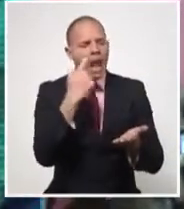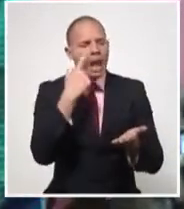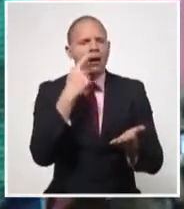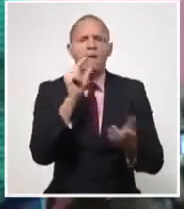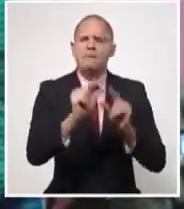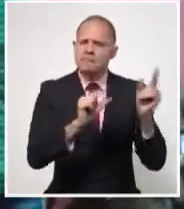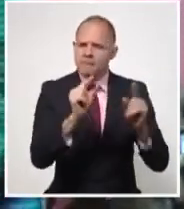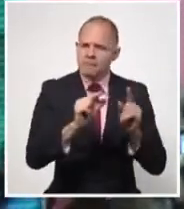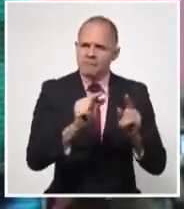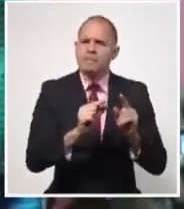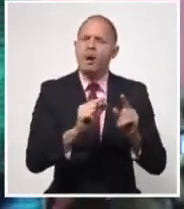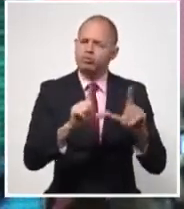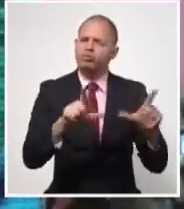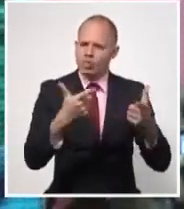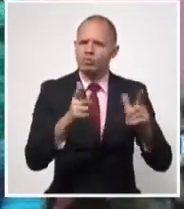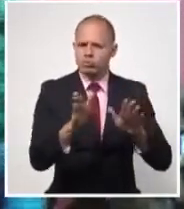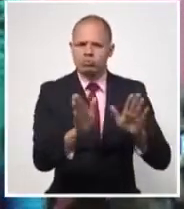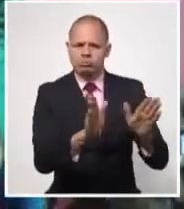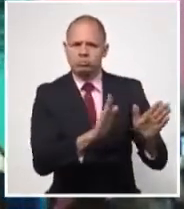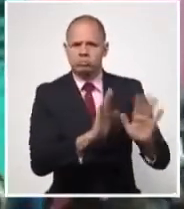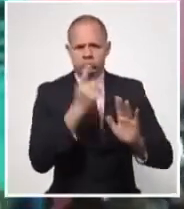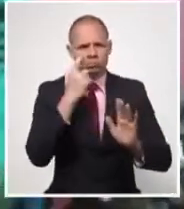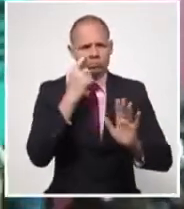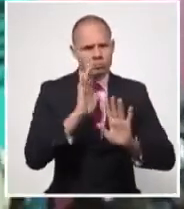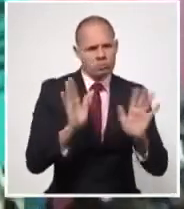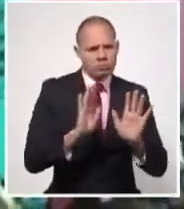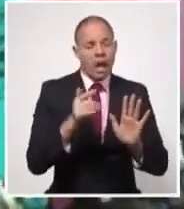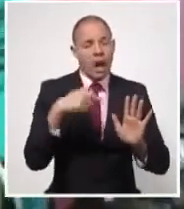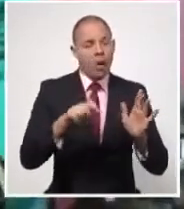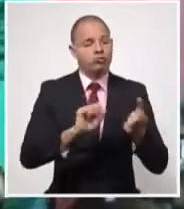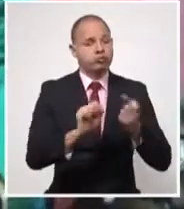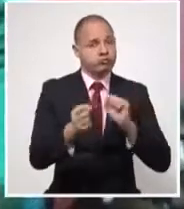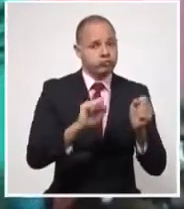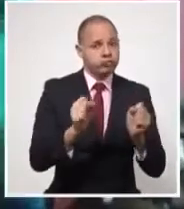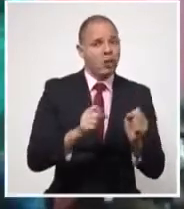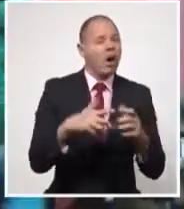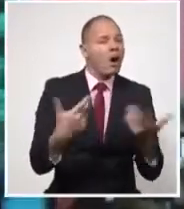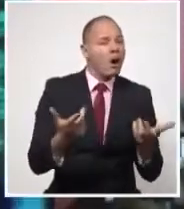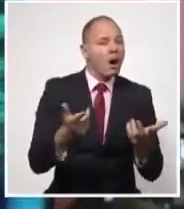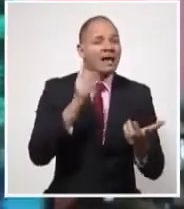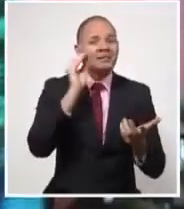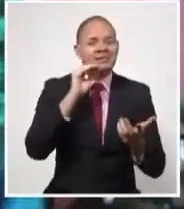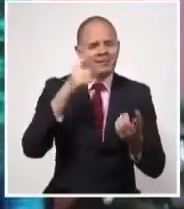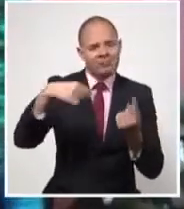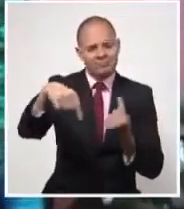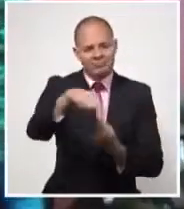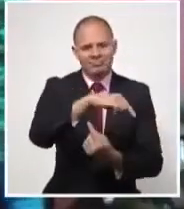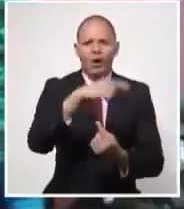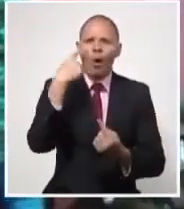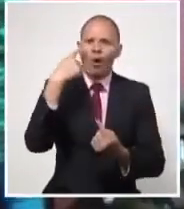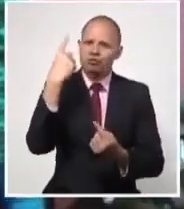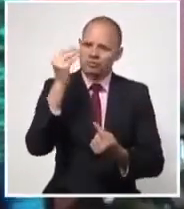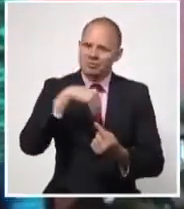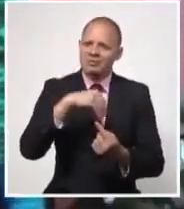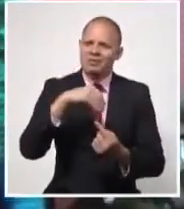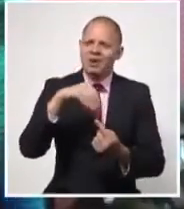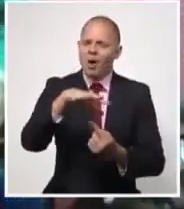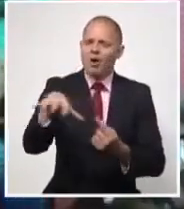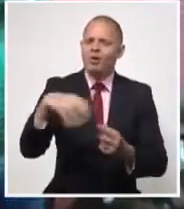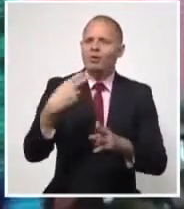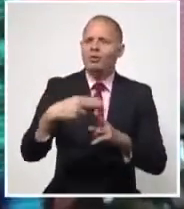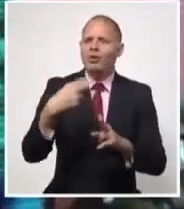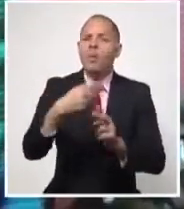incrementamos las acciones de control en la periferia, en el pueblo textil que